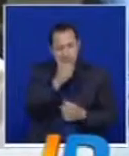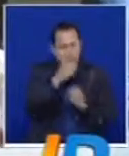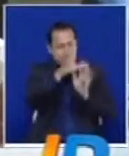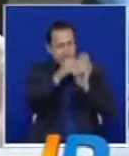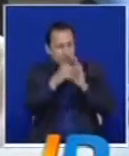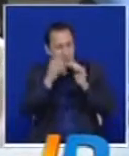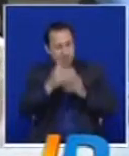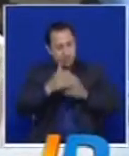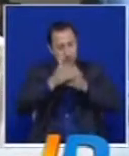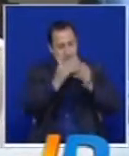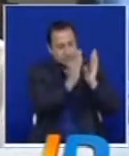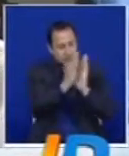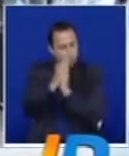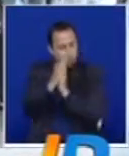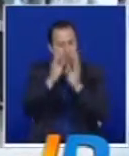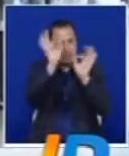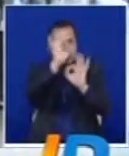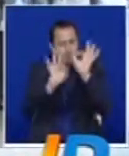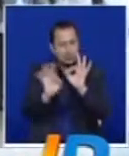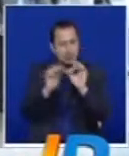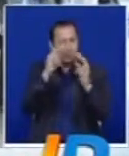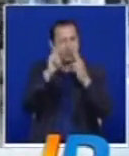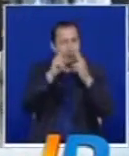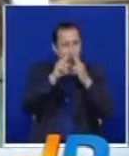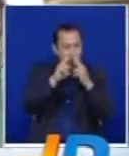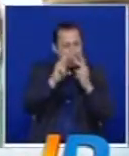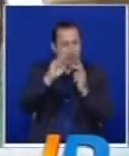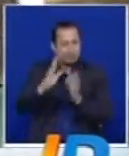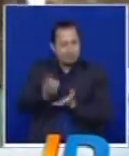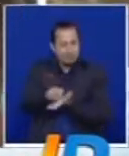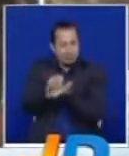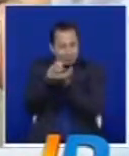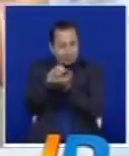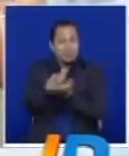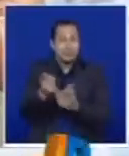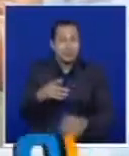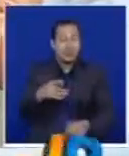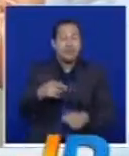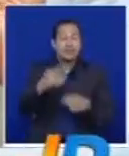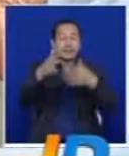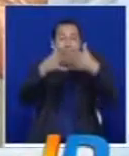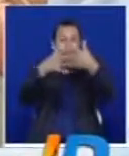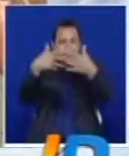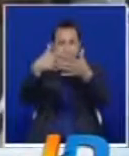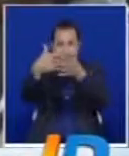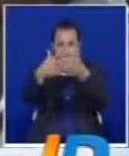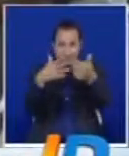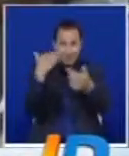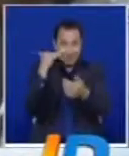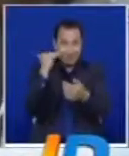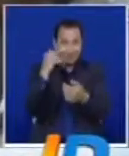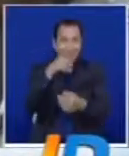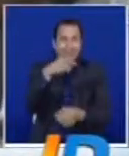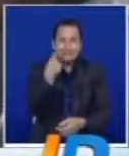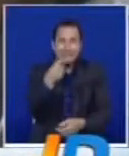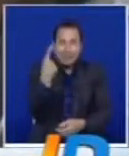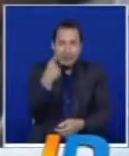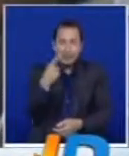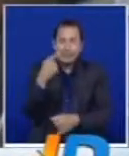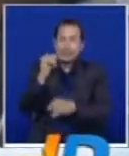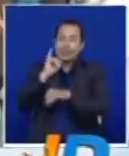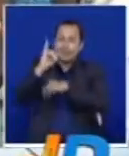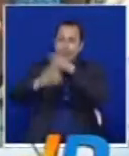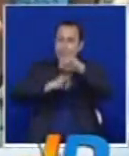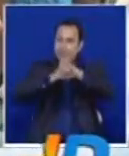organizativos de otros lugares. En este contexto, la gobernadora de San Andrés demanda de la comunidad internacional apoyo para el proceso afro